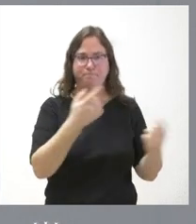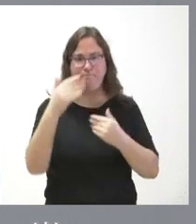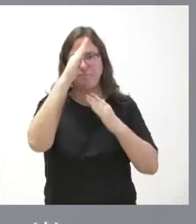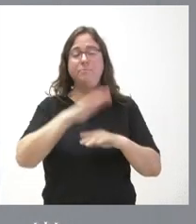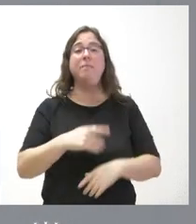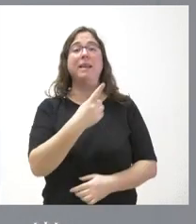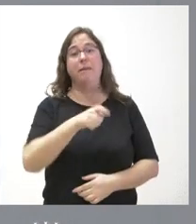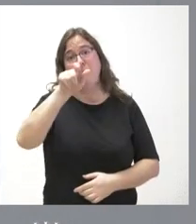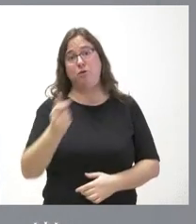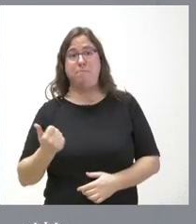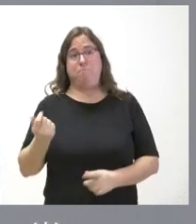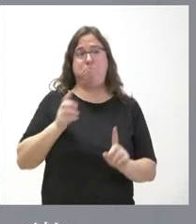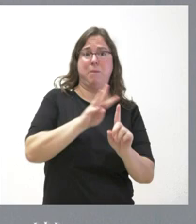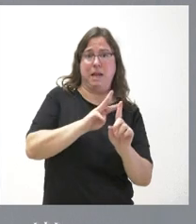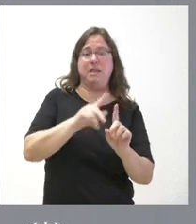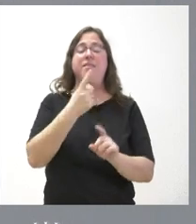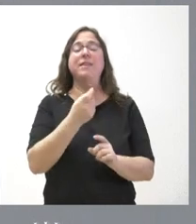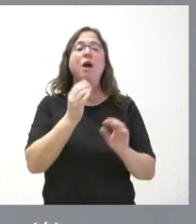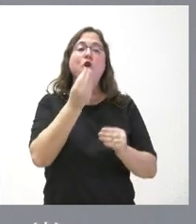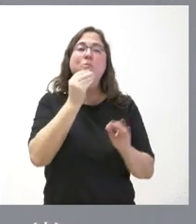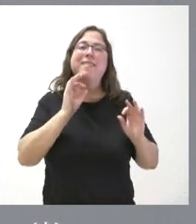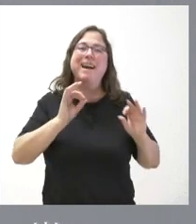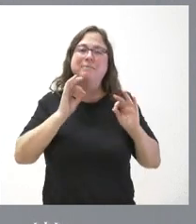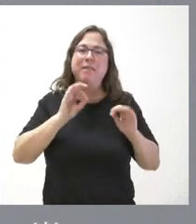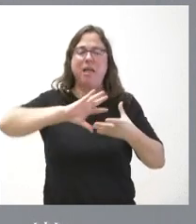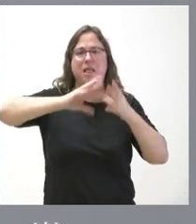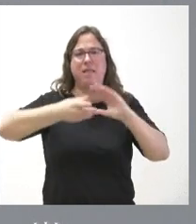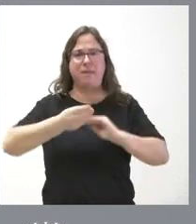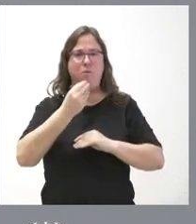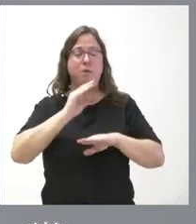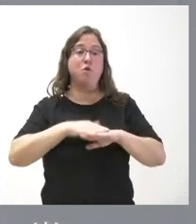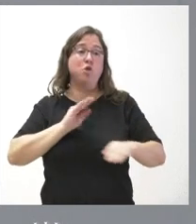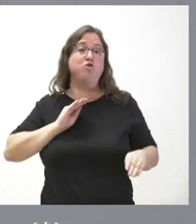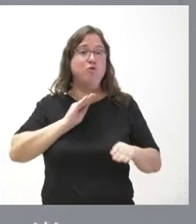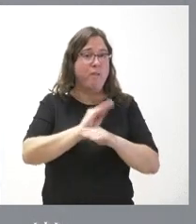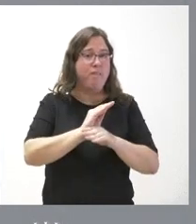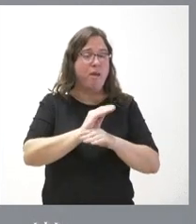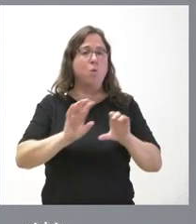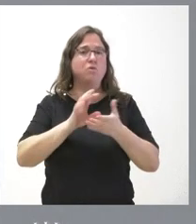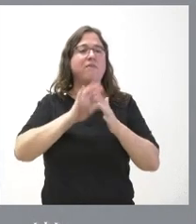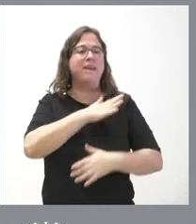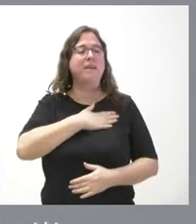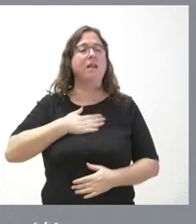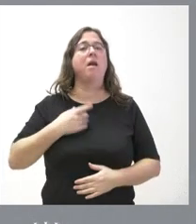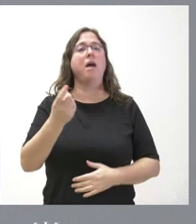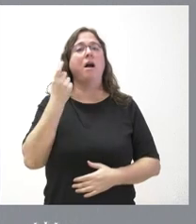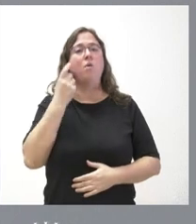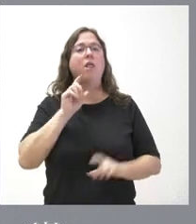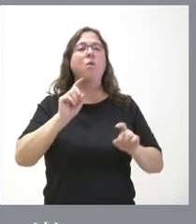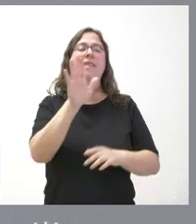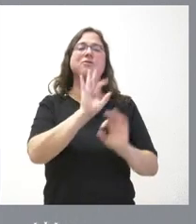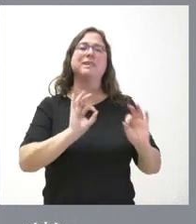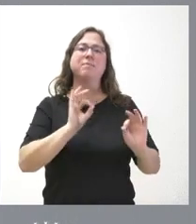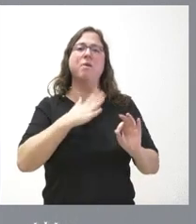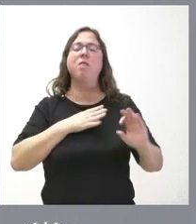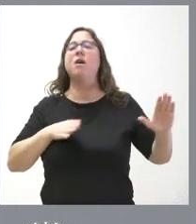necesitan más personal y por otro, menús especializados, entre otras cuestiones. Con esta subvención, la Junta pretende que los alumnos escolarizados en centros de educación especial puedan